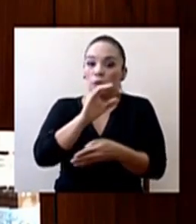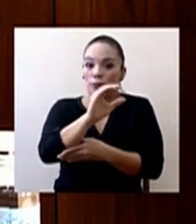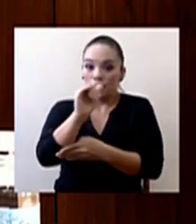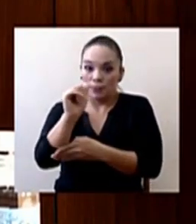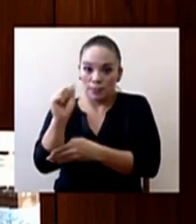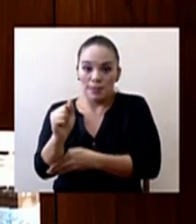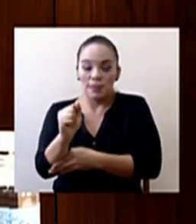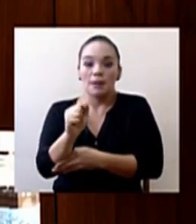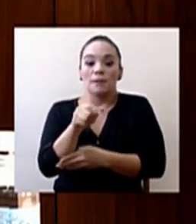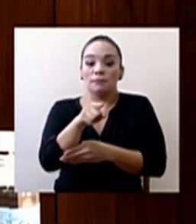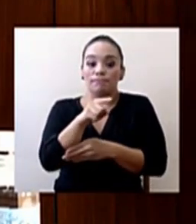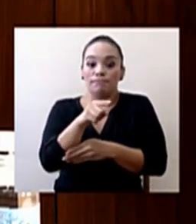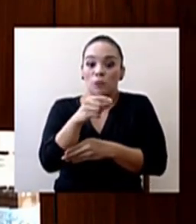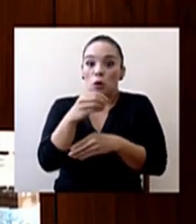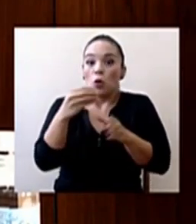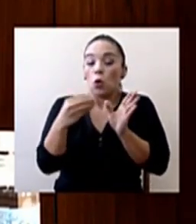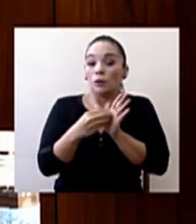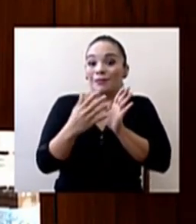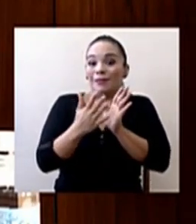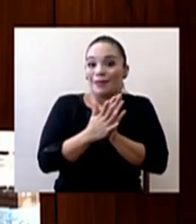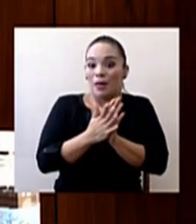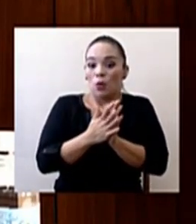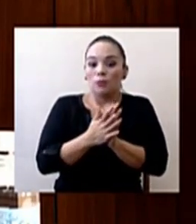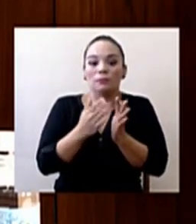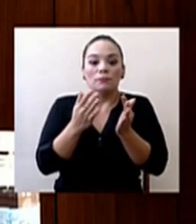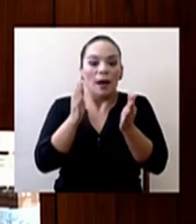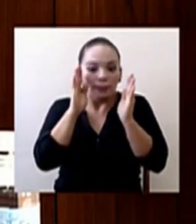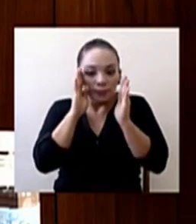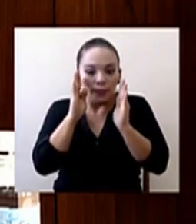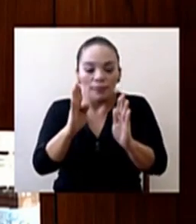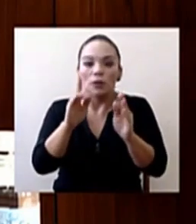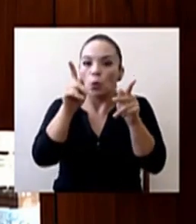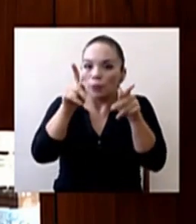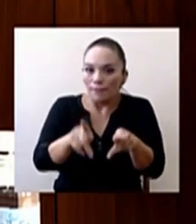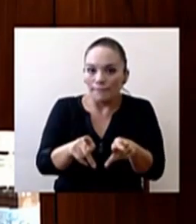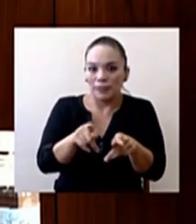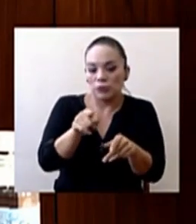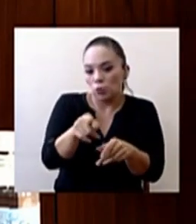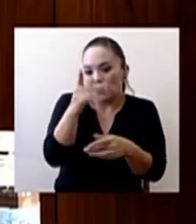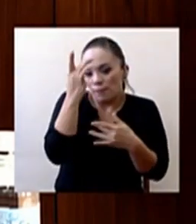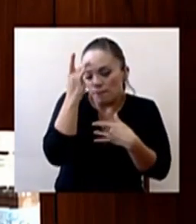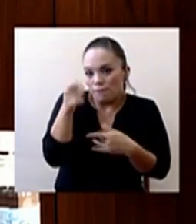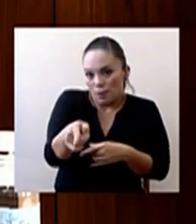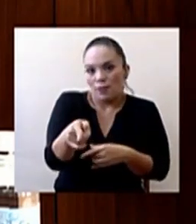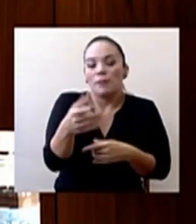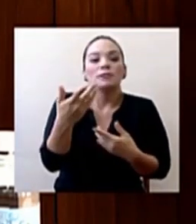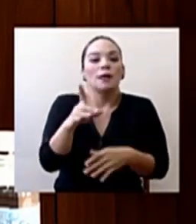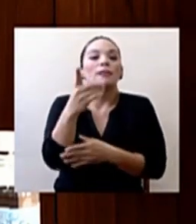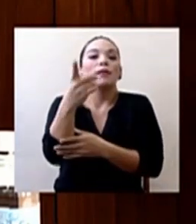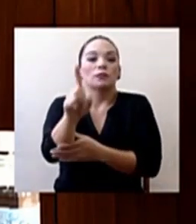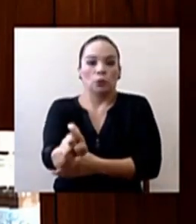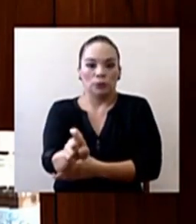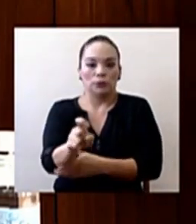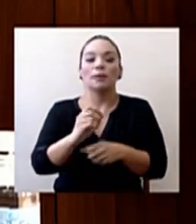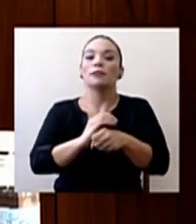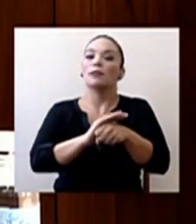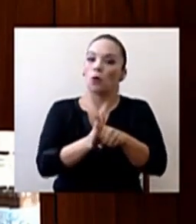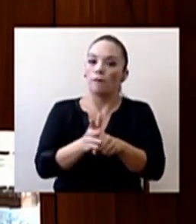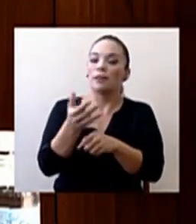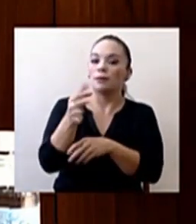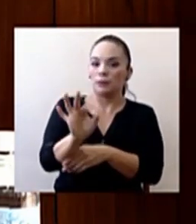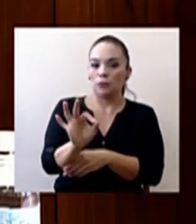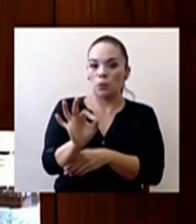infectado al estar tratando o atendiendo un paciente diagnosticado COVID-19